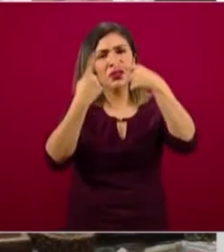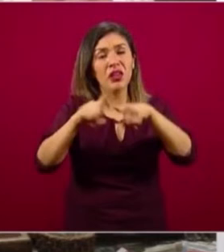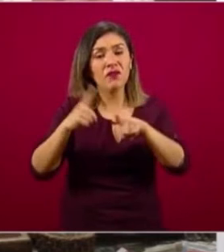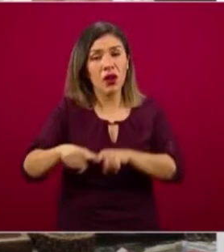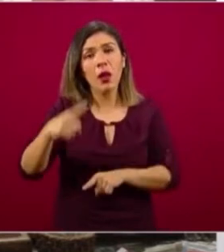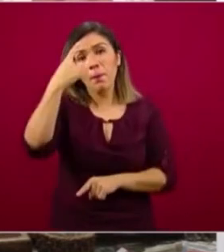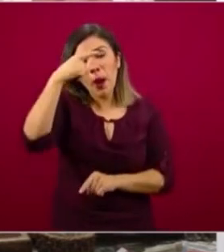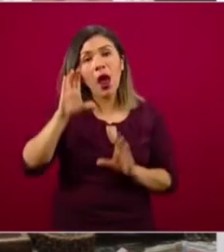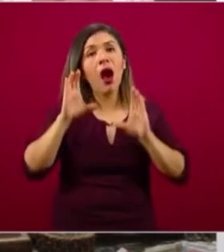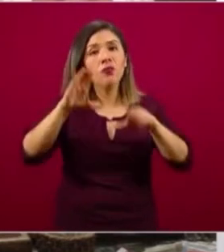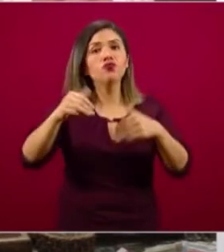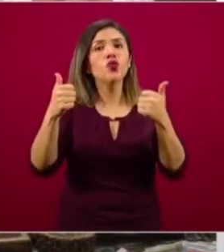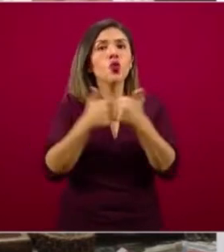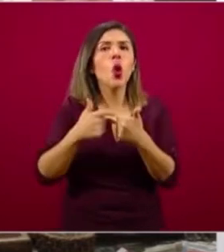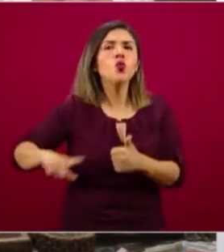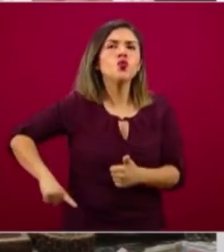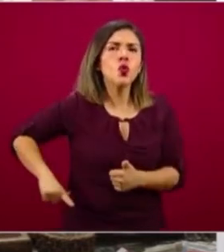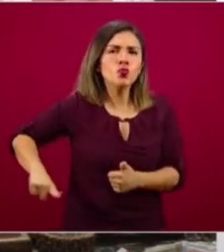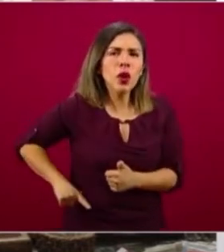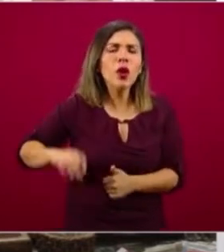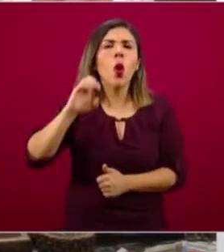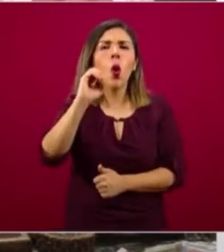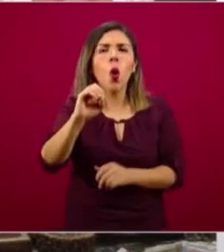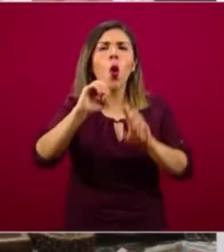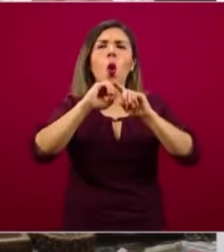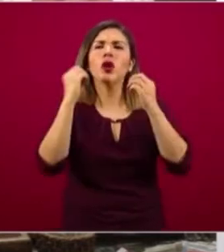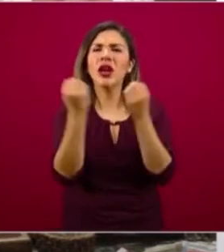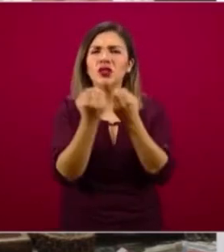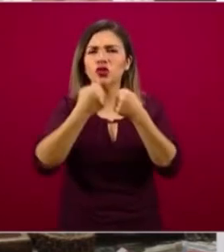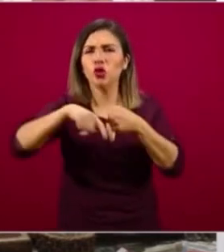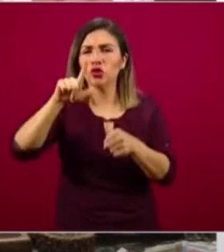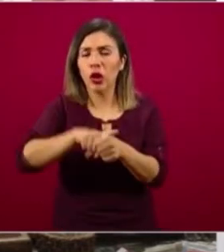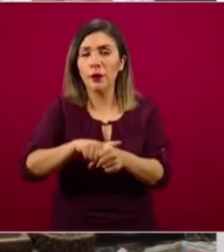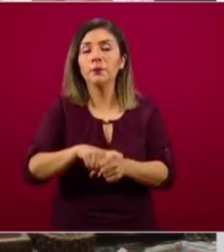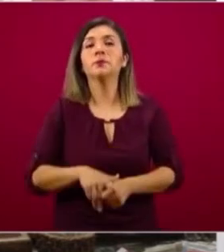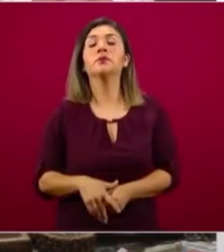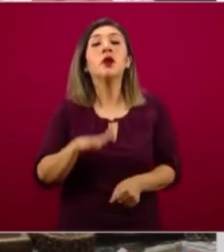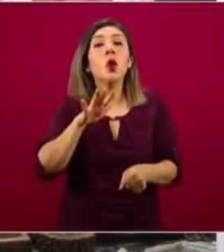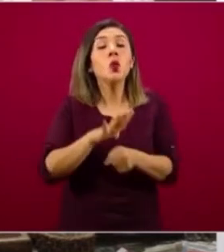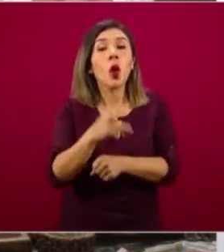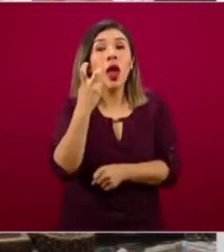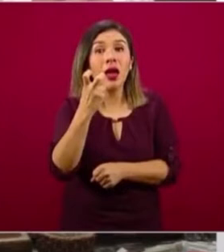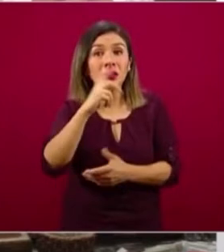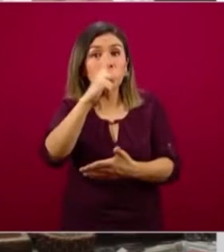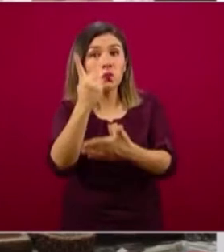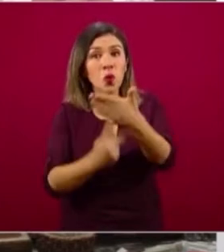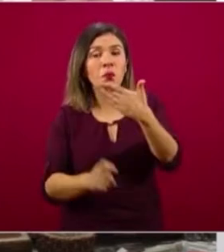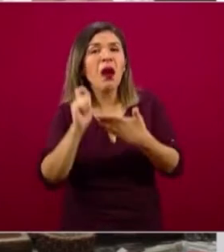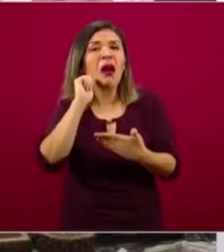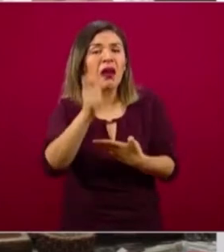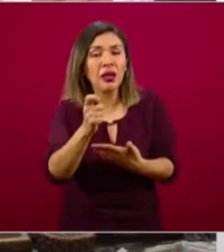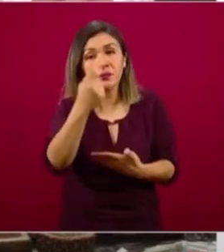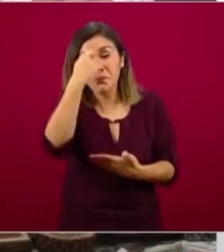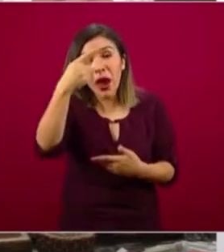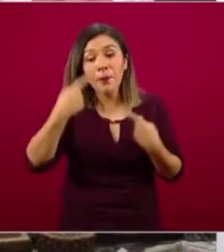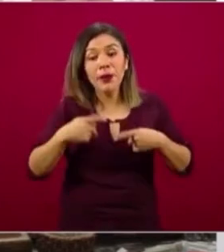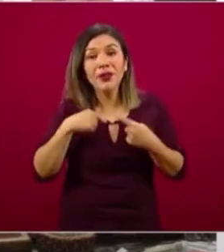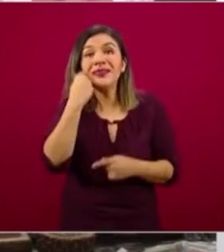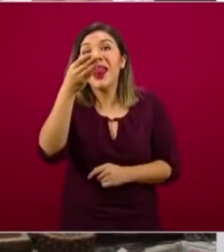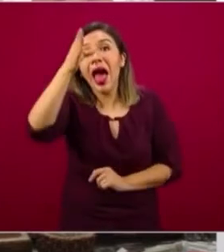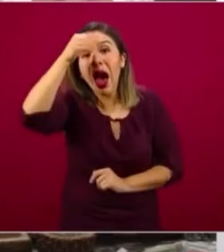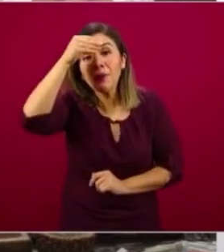público y también en las organizaciones sociales. Los elementos de este programa para los aprendices